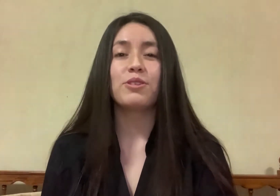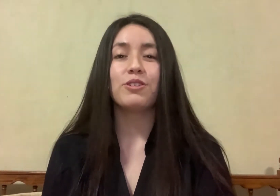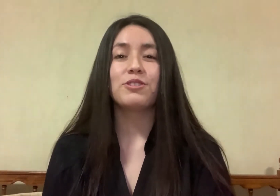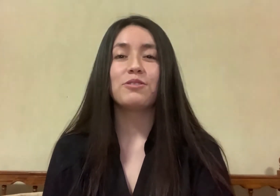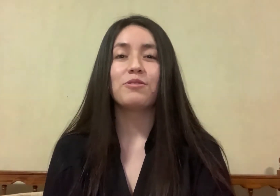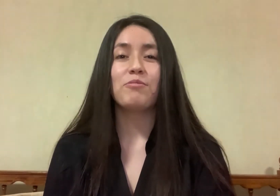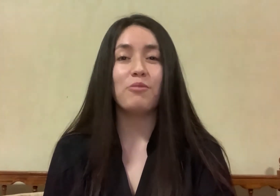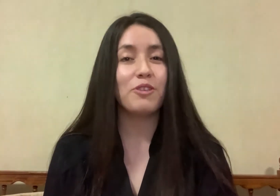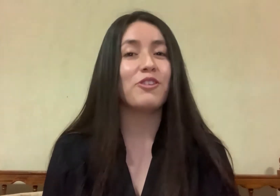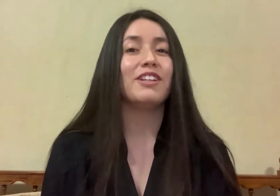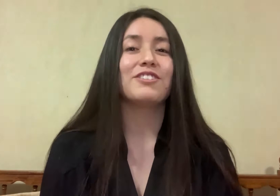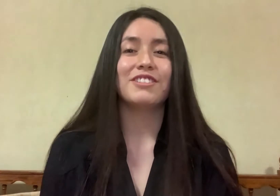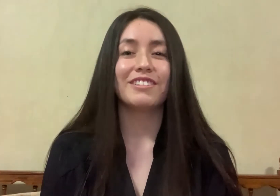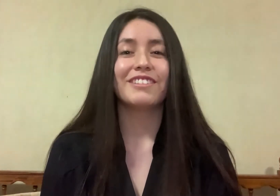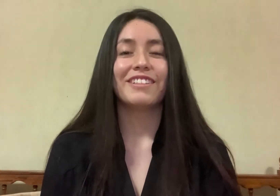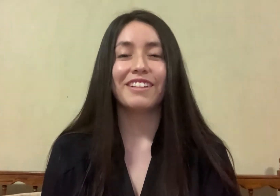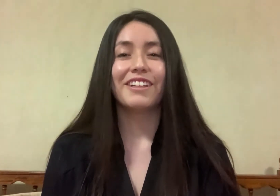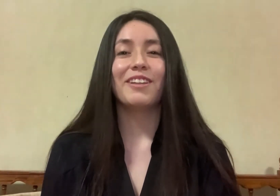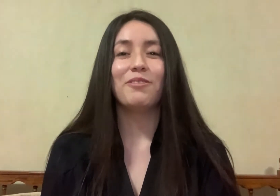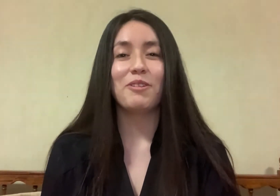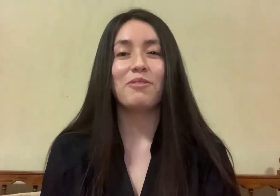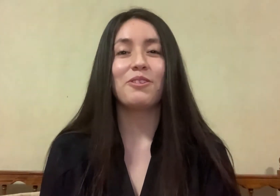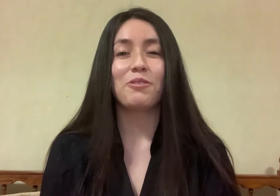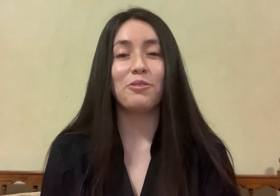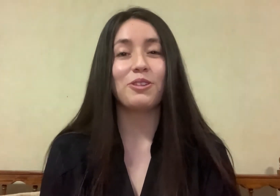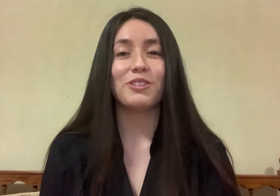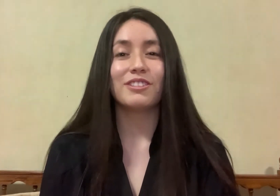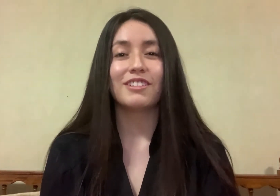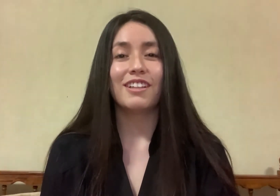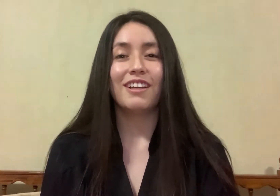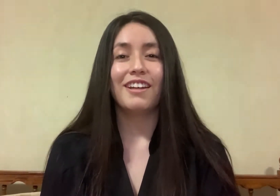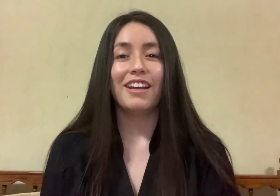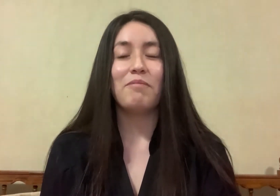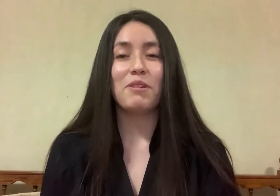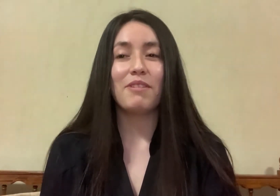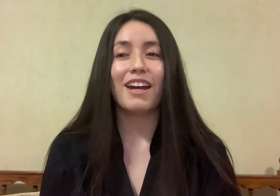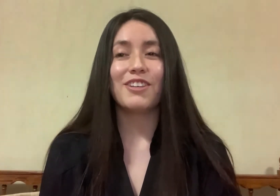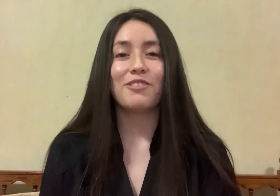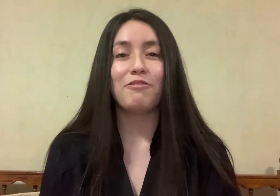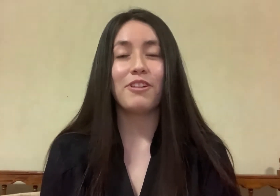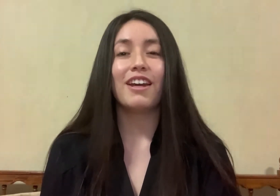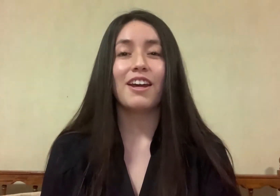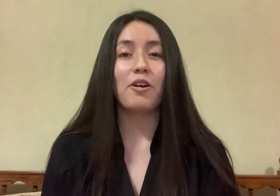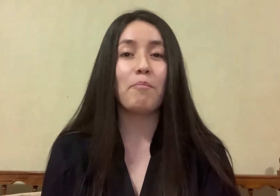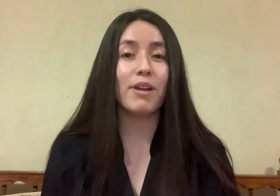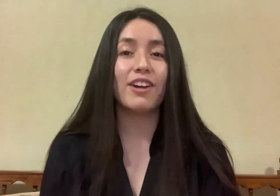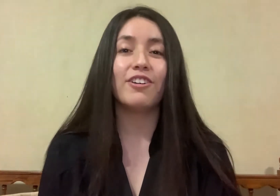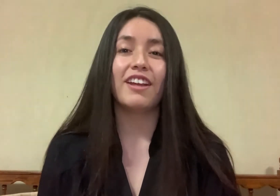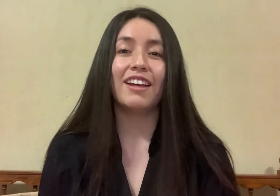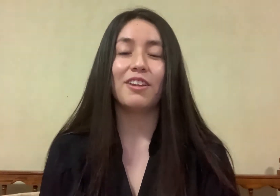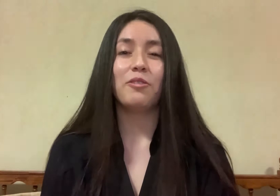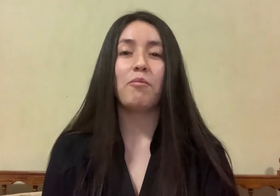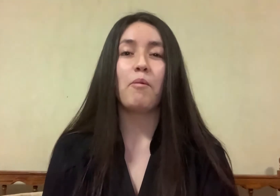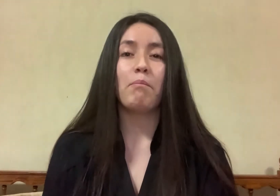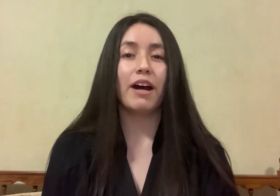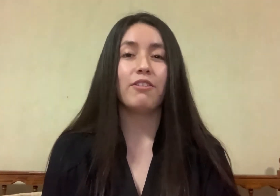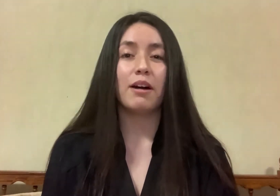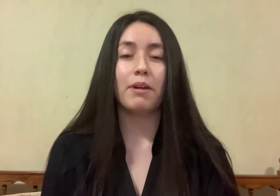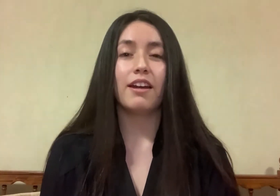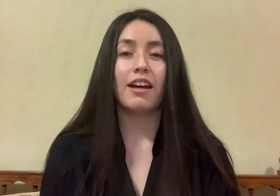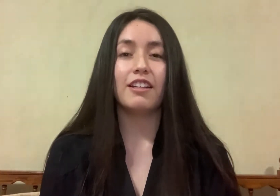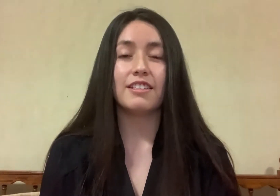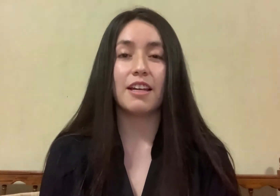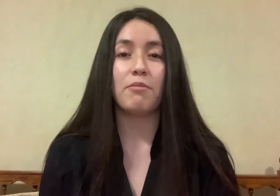momentos muy bonitos que estuvimos juntos. El primer año fue complejo, ya que tuvimos un